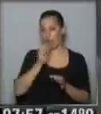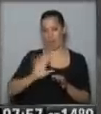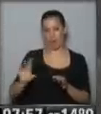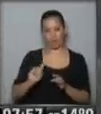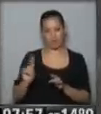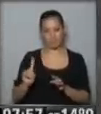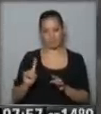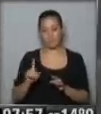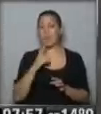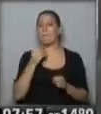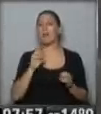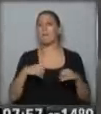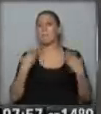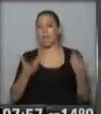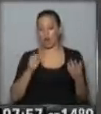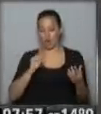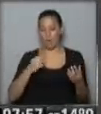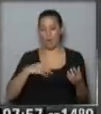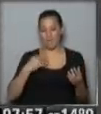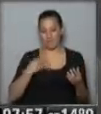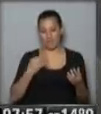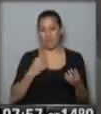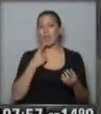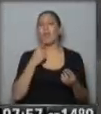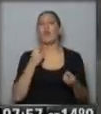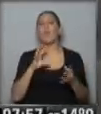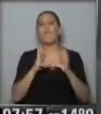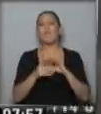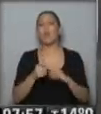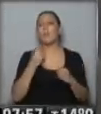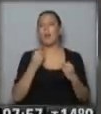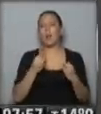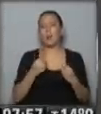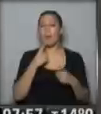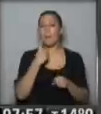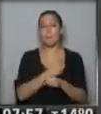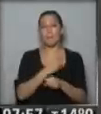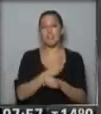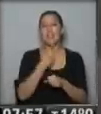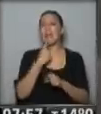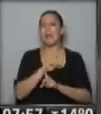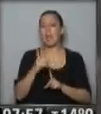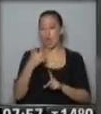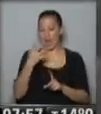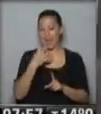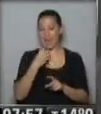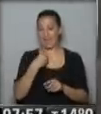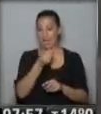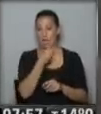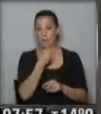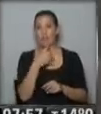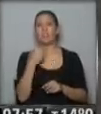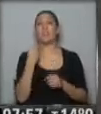duda es para mejorar la calidad de vida. La mejor forma, la mejor forma desde el principio de prevenir las alergias alimentarias